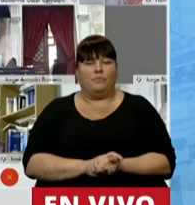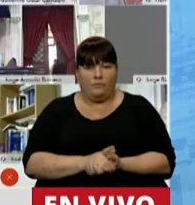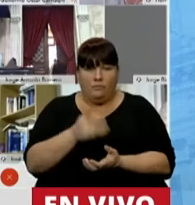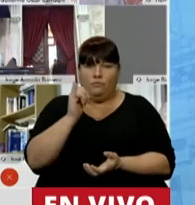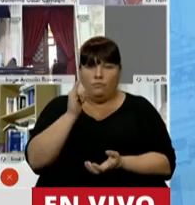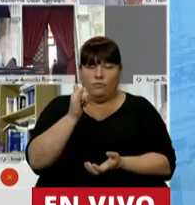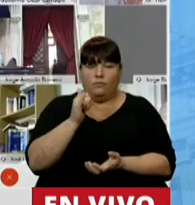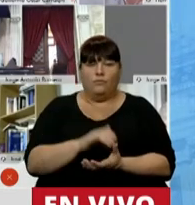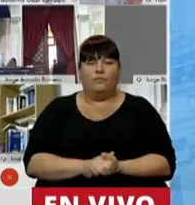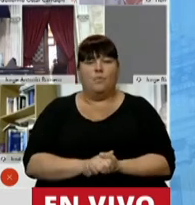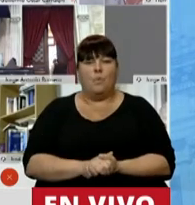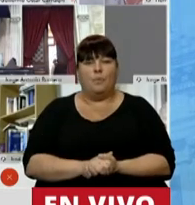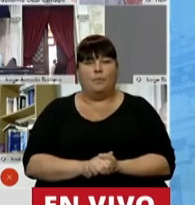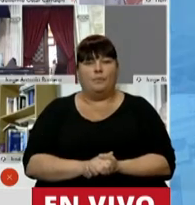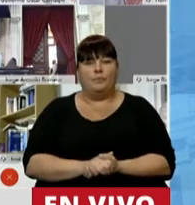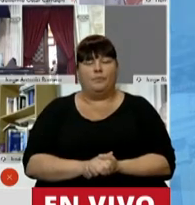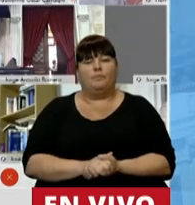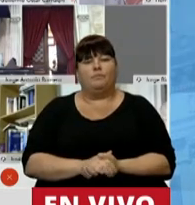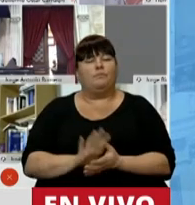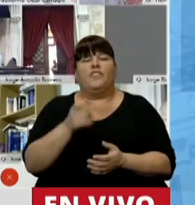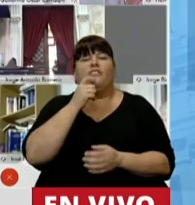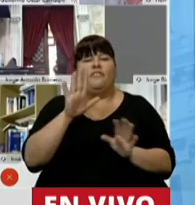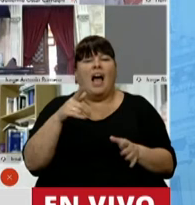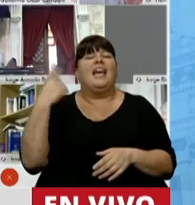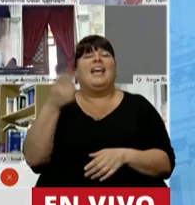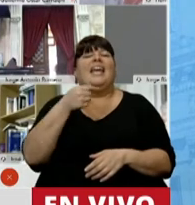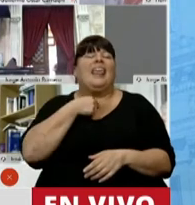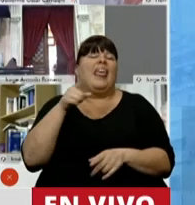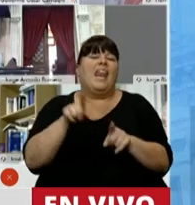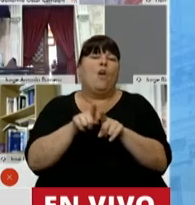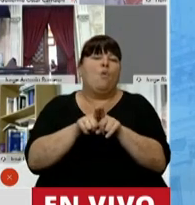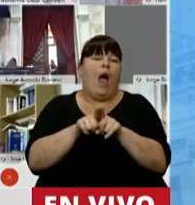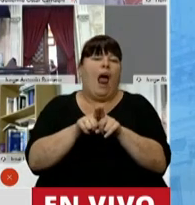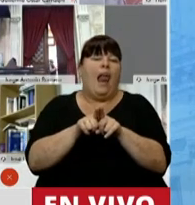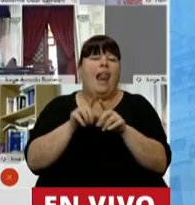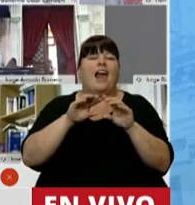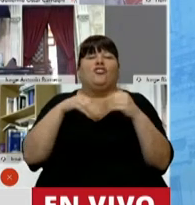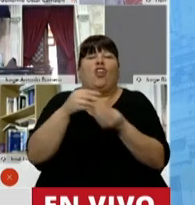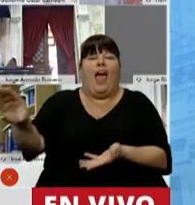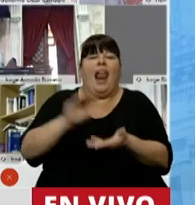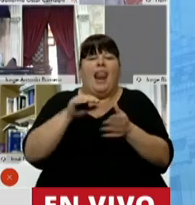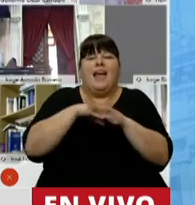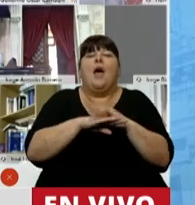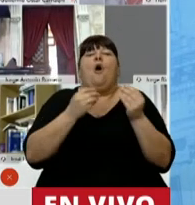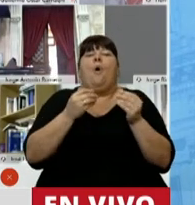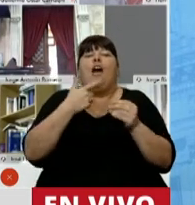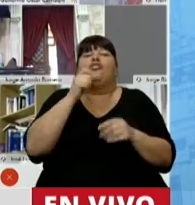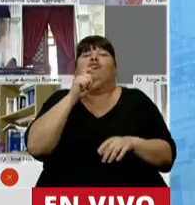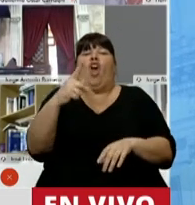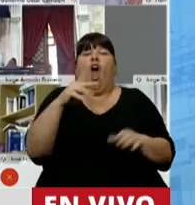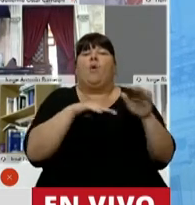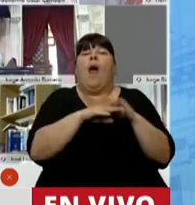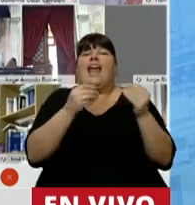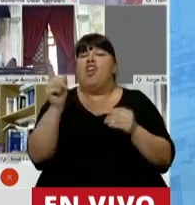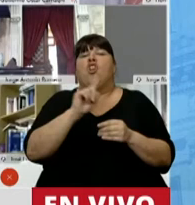Diputado, señor. Desde un sentido práctico. Están tratando de generar un stock. Y la verdad, un stock es un stock.